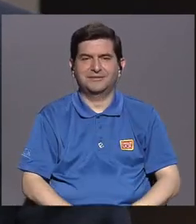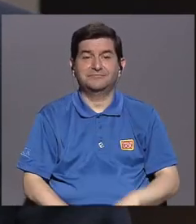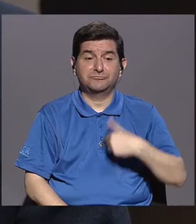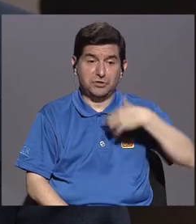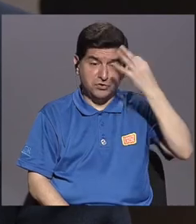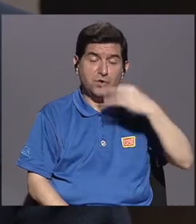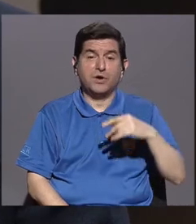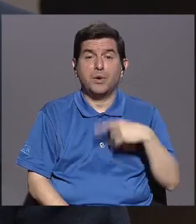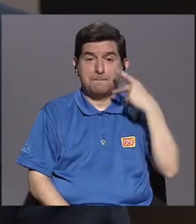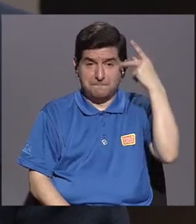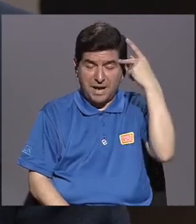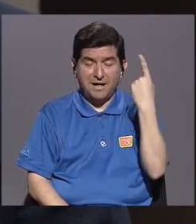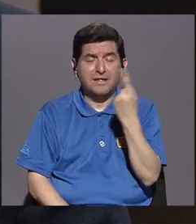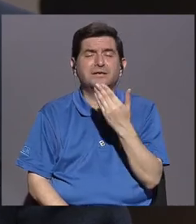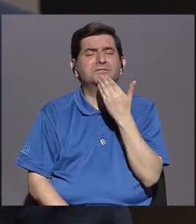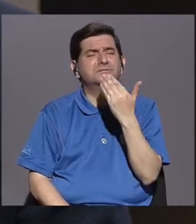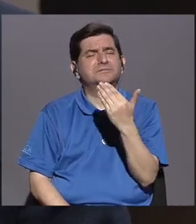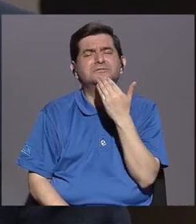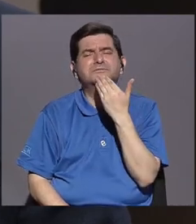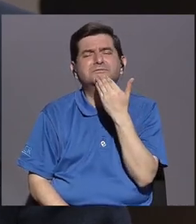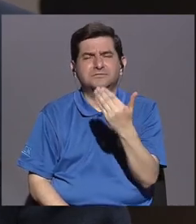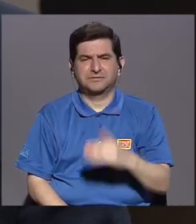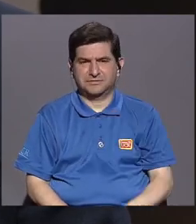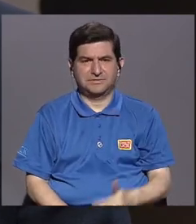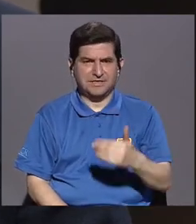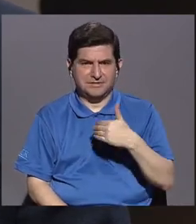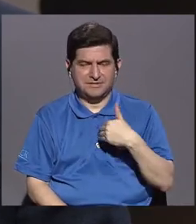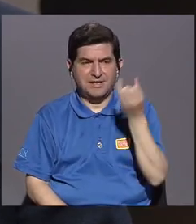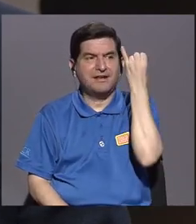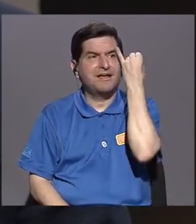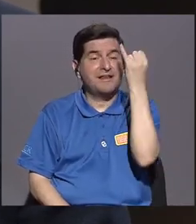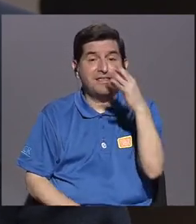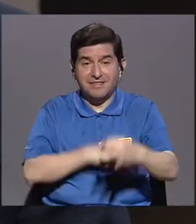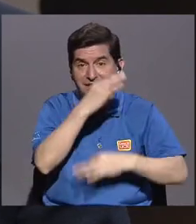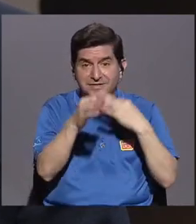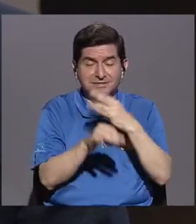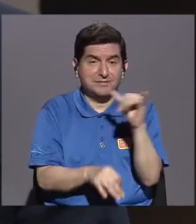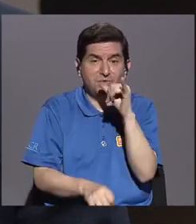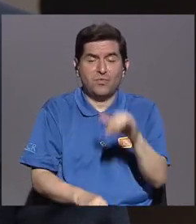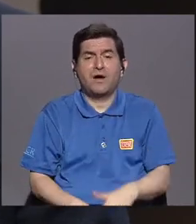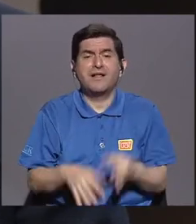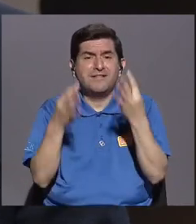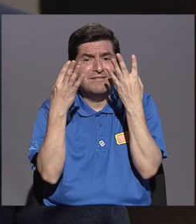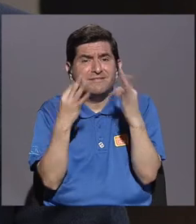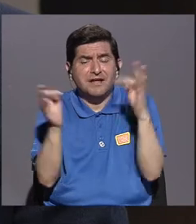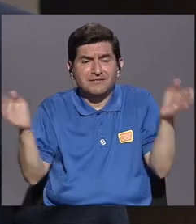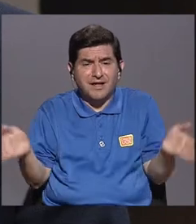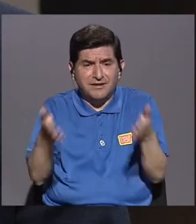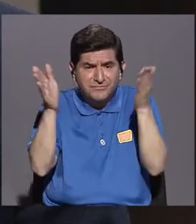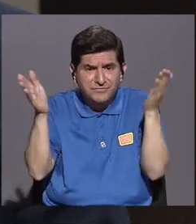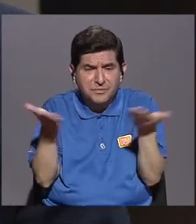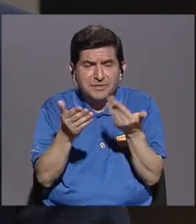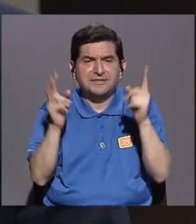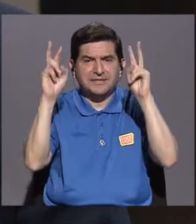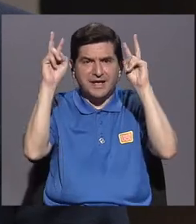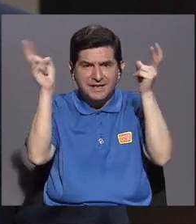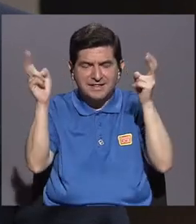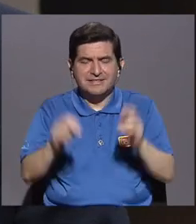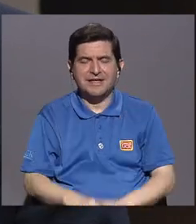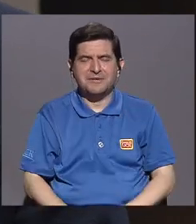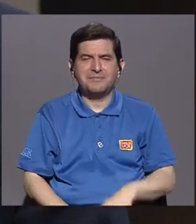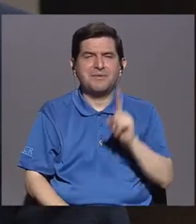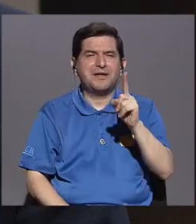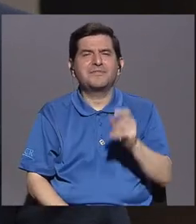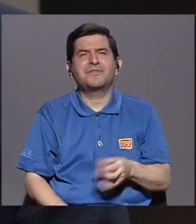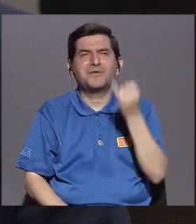Y creo que los papás siempre agradecen que hayan iniciativas de este tipo, que lo que busquen es fomentar el tema de un espíritu